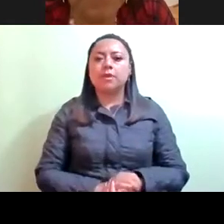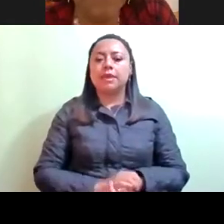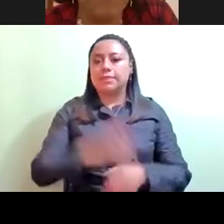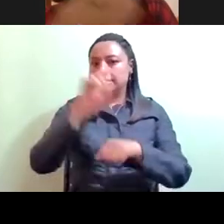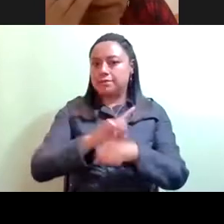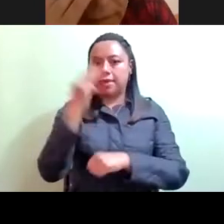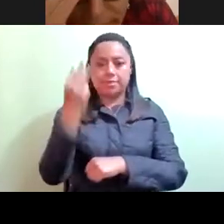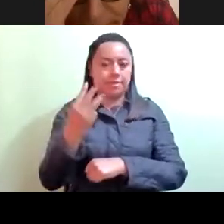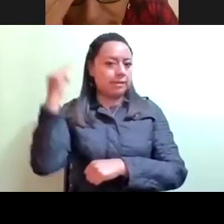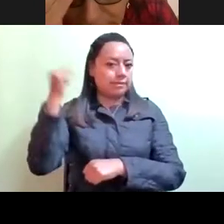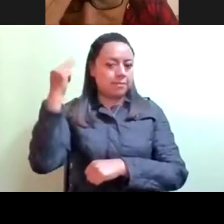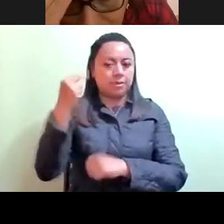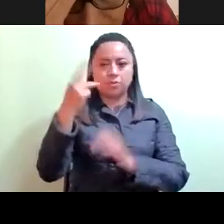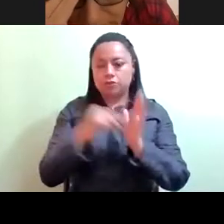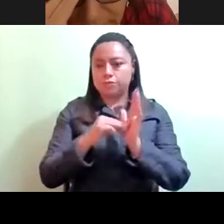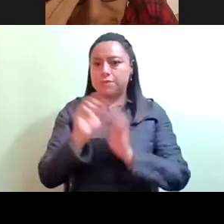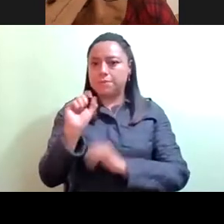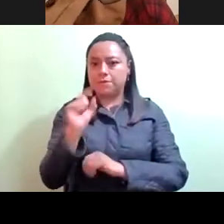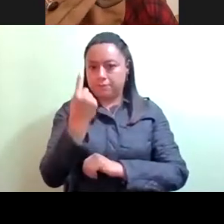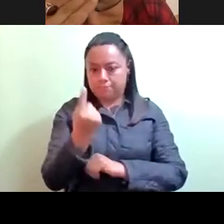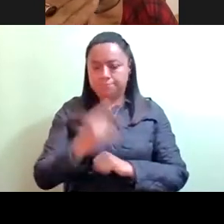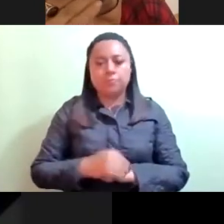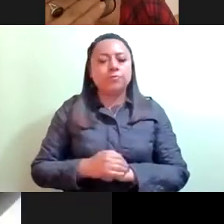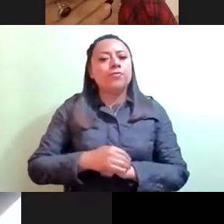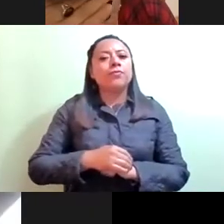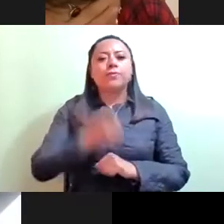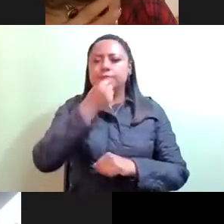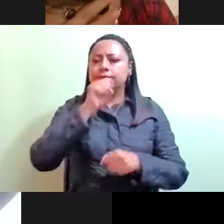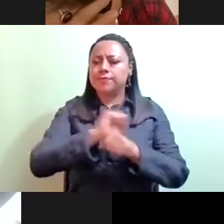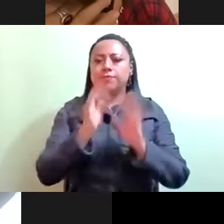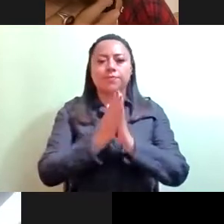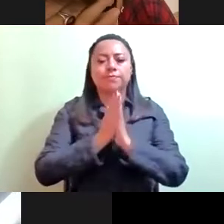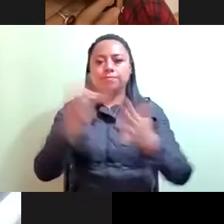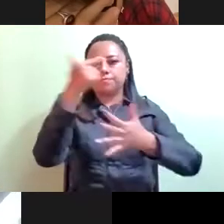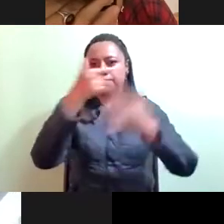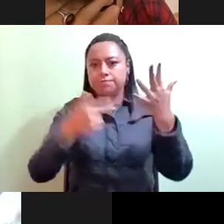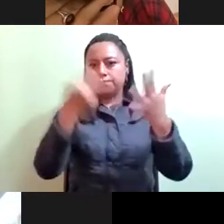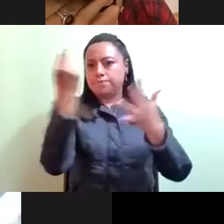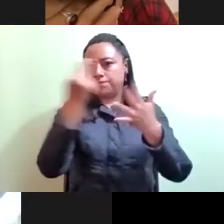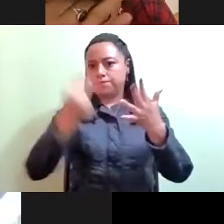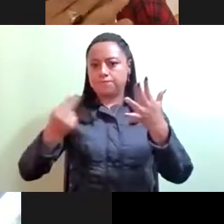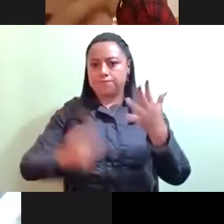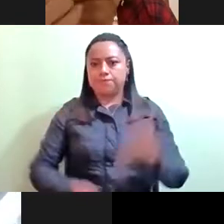de marzo de 2021. Le instruyo al secretario realizar el pase de lista de asistencia.